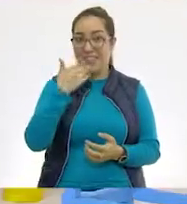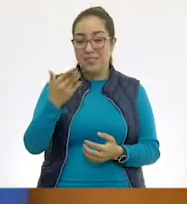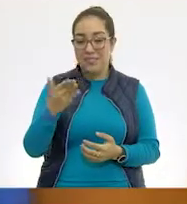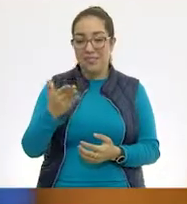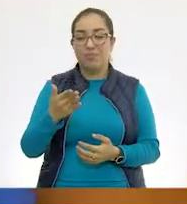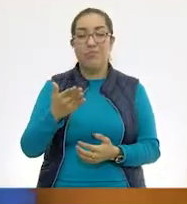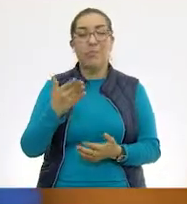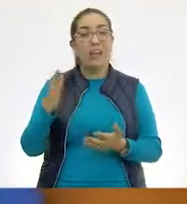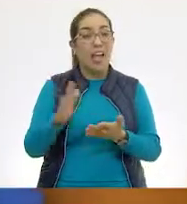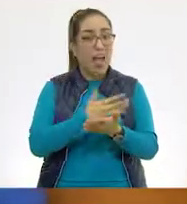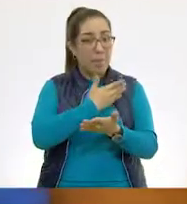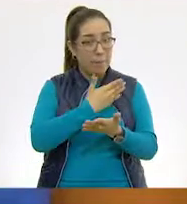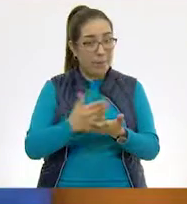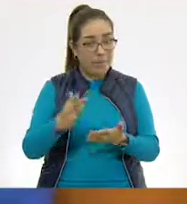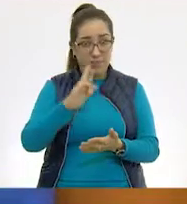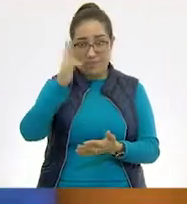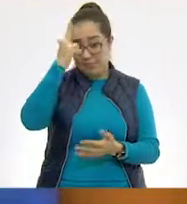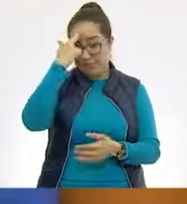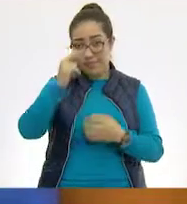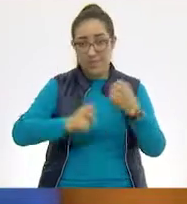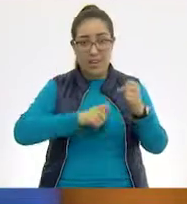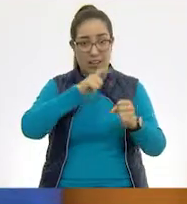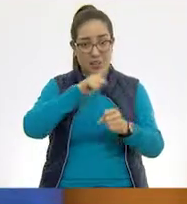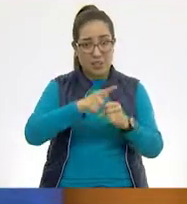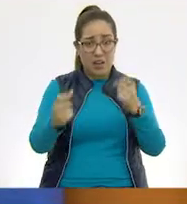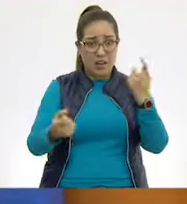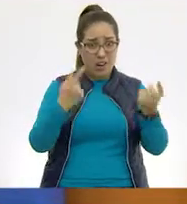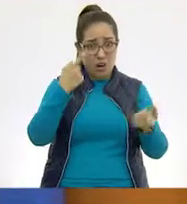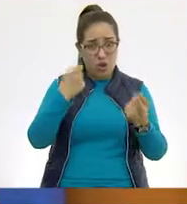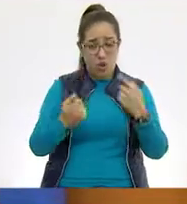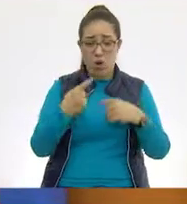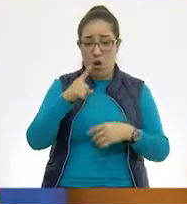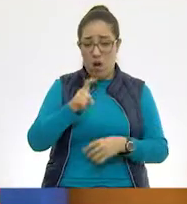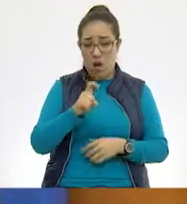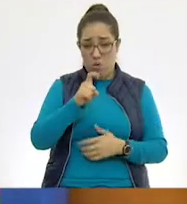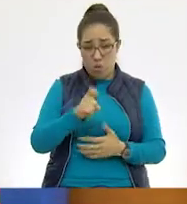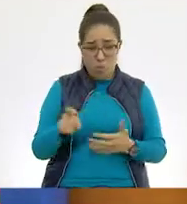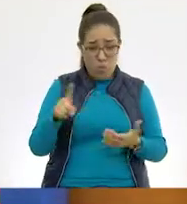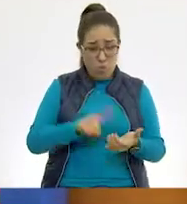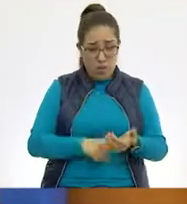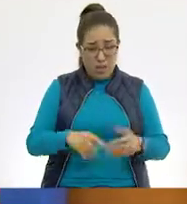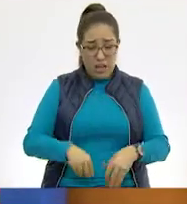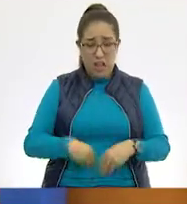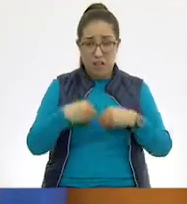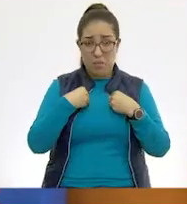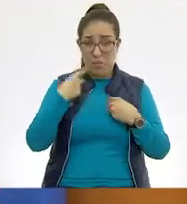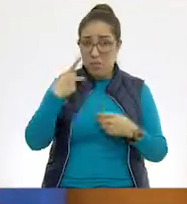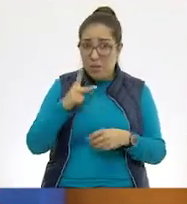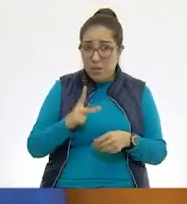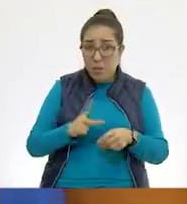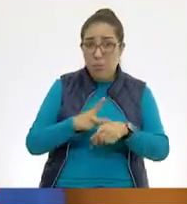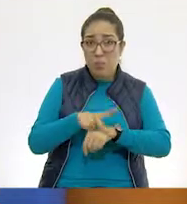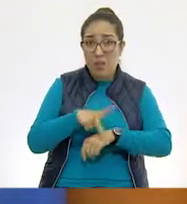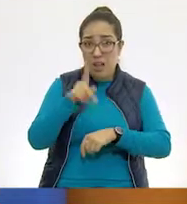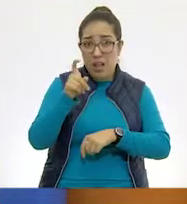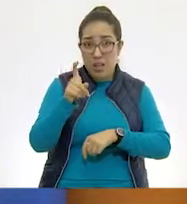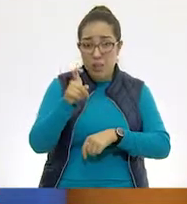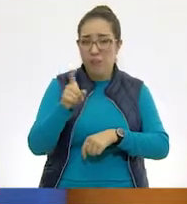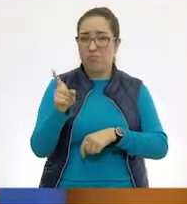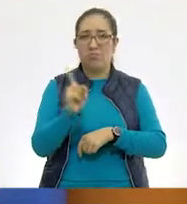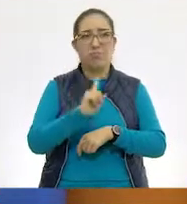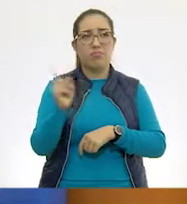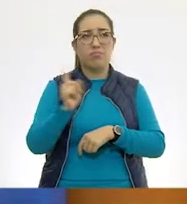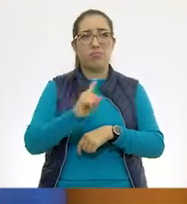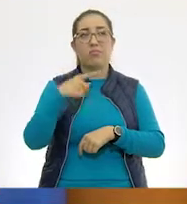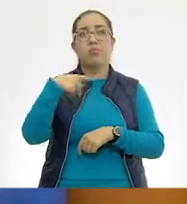Aparte, recuerden que hay algunos animales que viven en el agua, como las focas, que no necesariamente tienen la piel húmeda, sino que parece húmeda